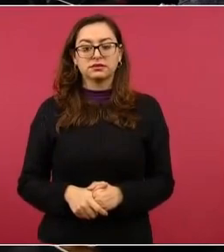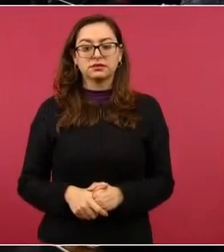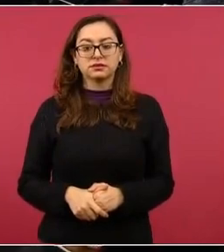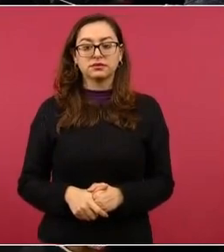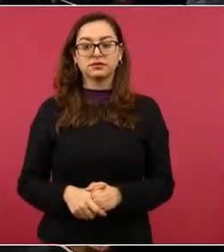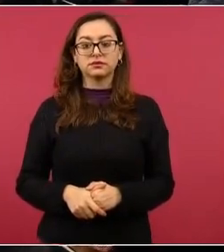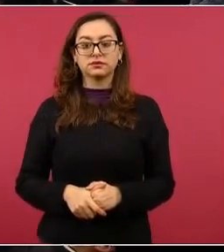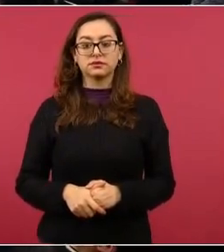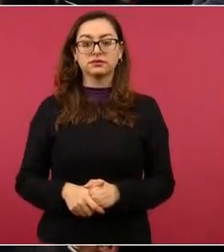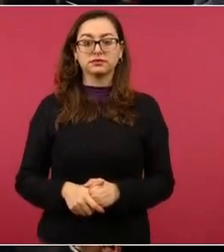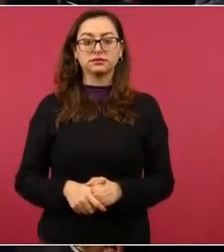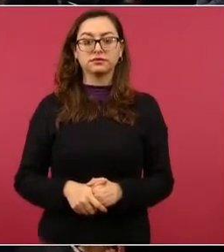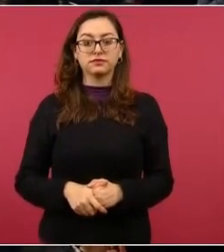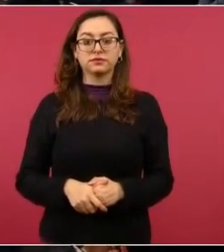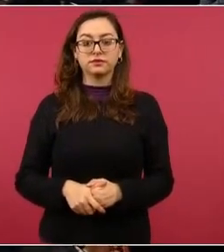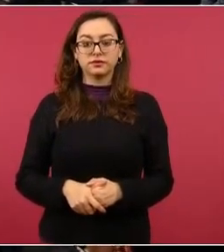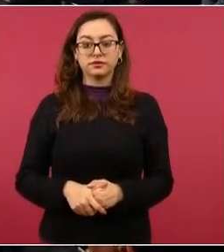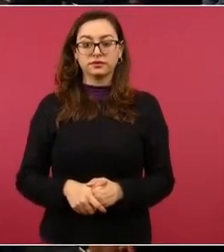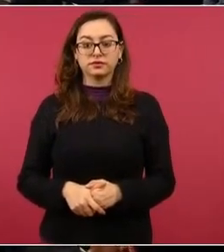el lunes es